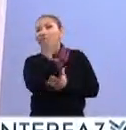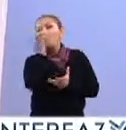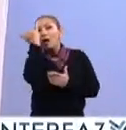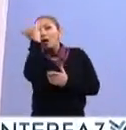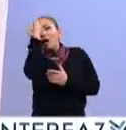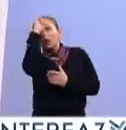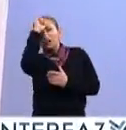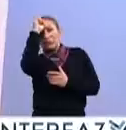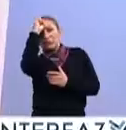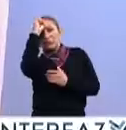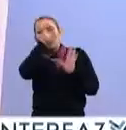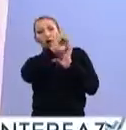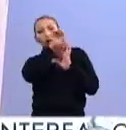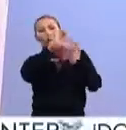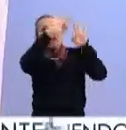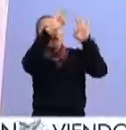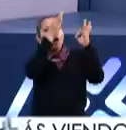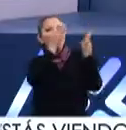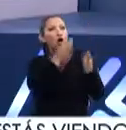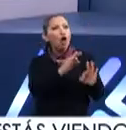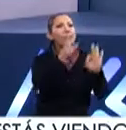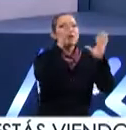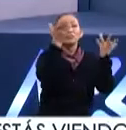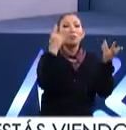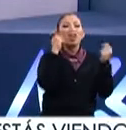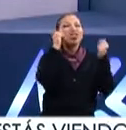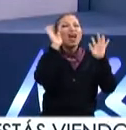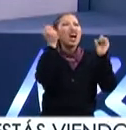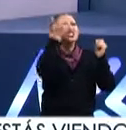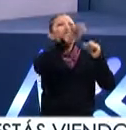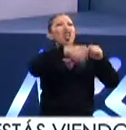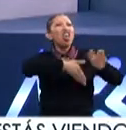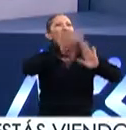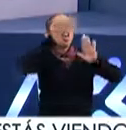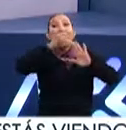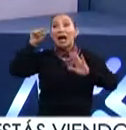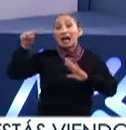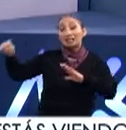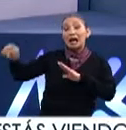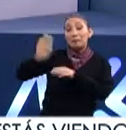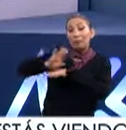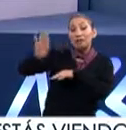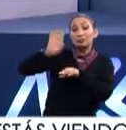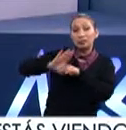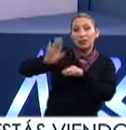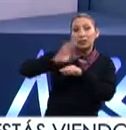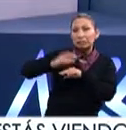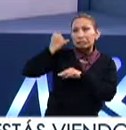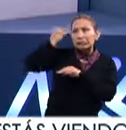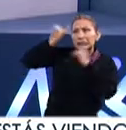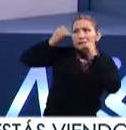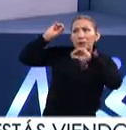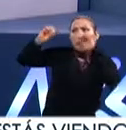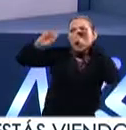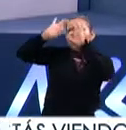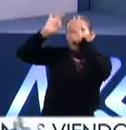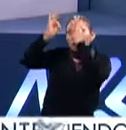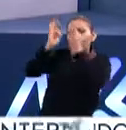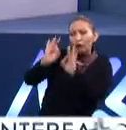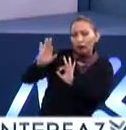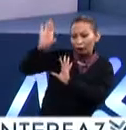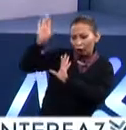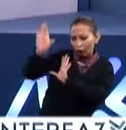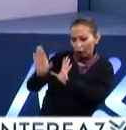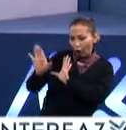conceptualización, digamos las formas y esto, y yo veo que allá en Brasil le ponen más atención a